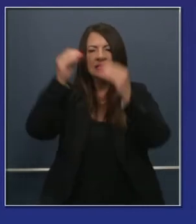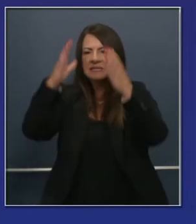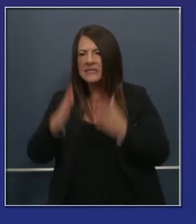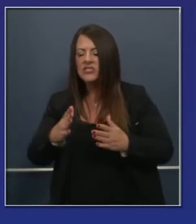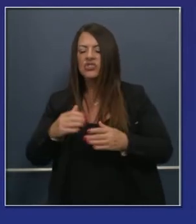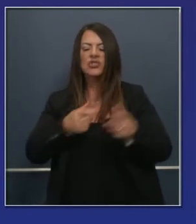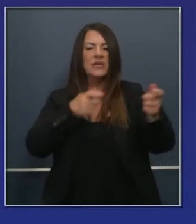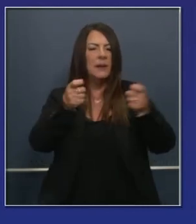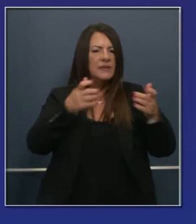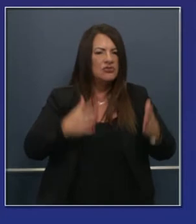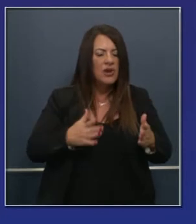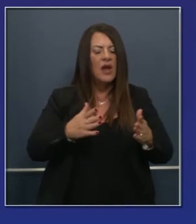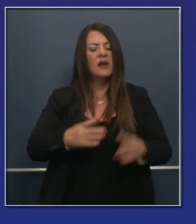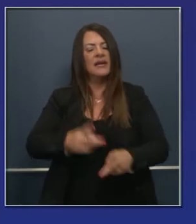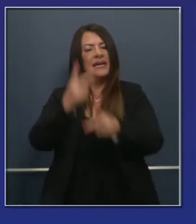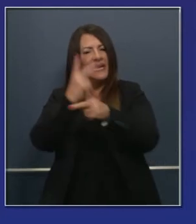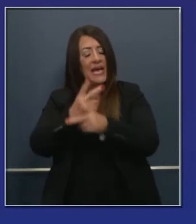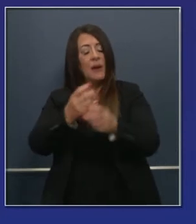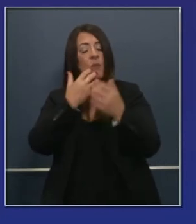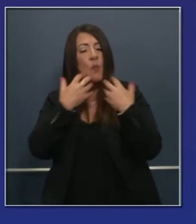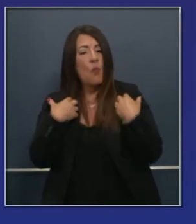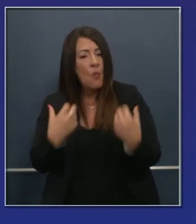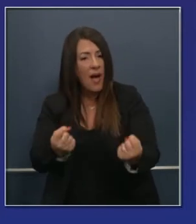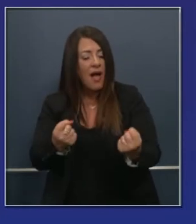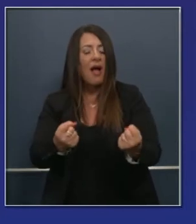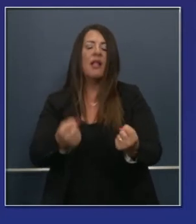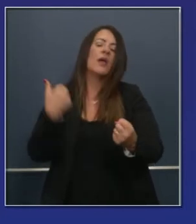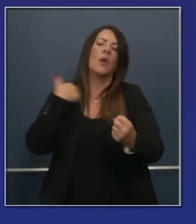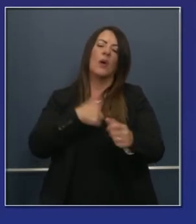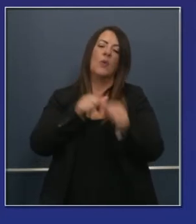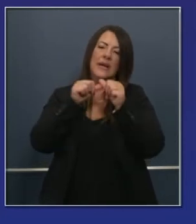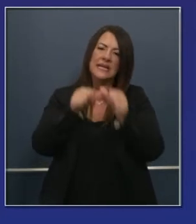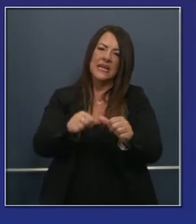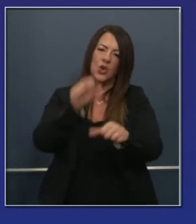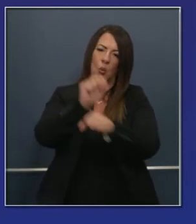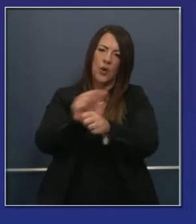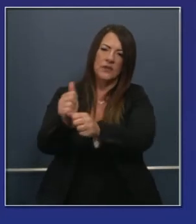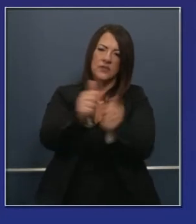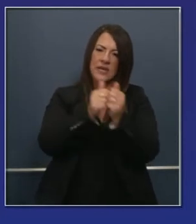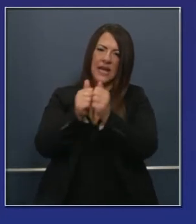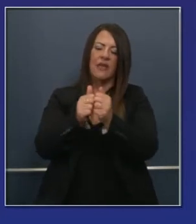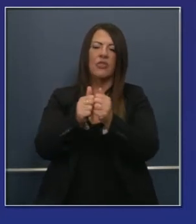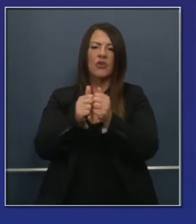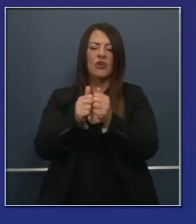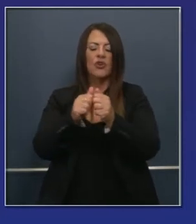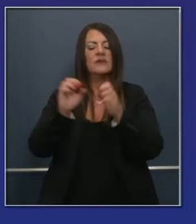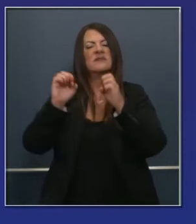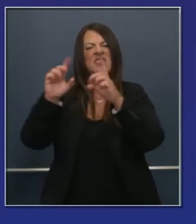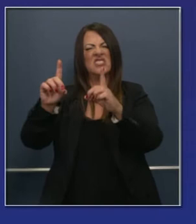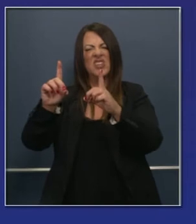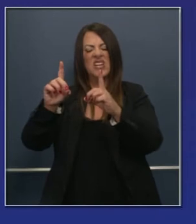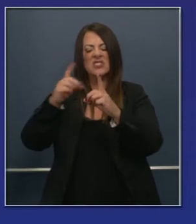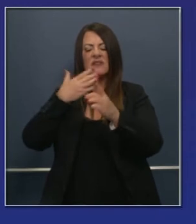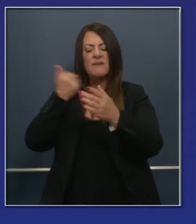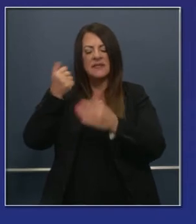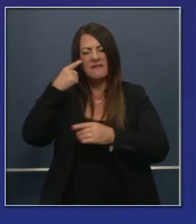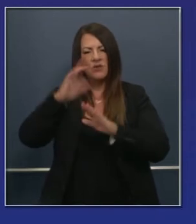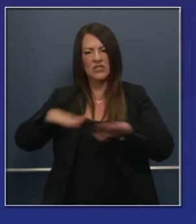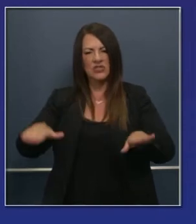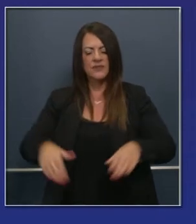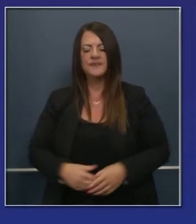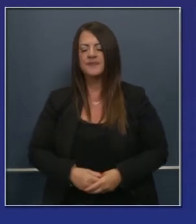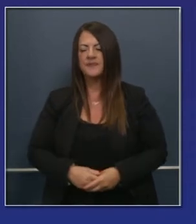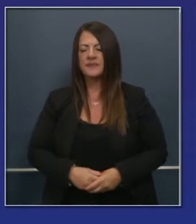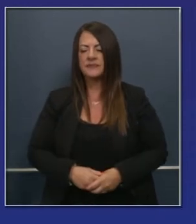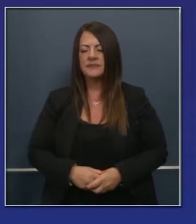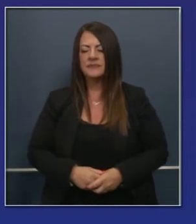superintendentes. Esperamos que todos sigan saludables y estoy disponible a responder cualquier pregunta hoy y en cualquier momento en cuanto